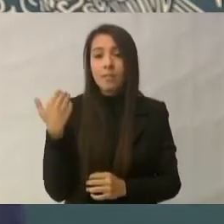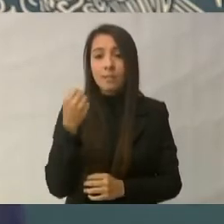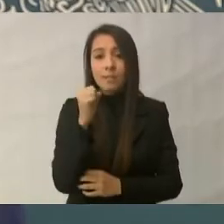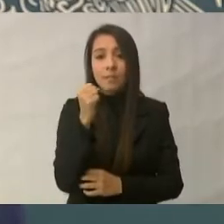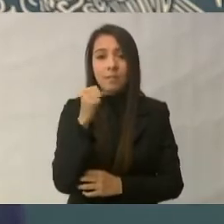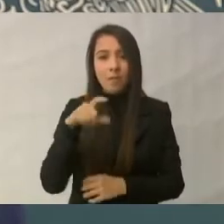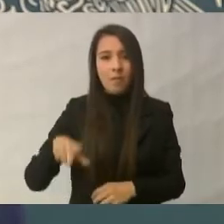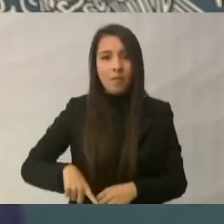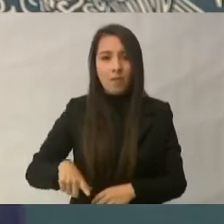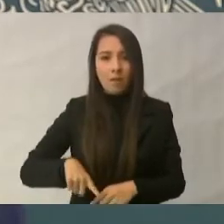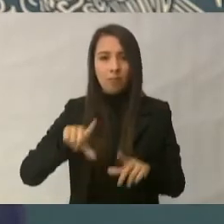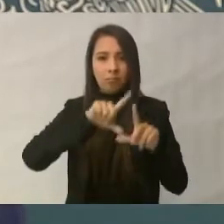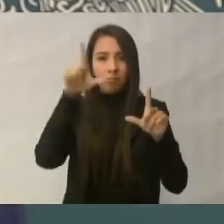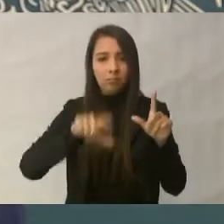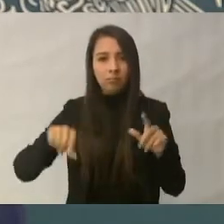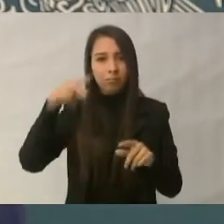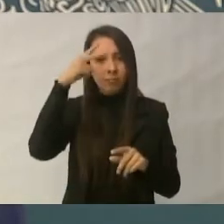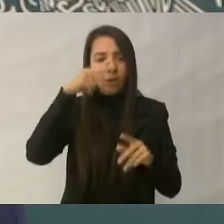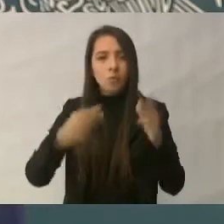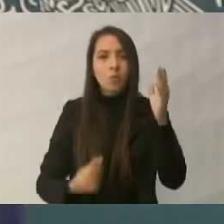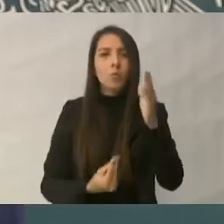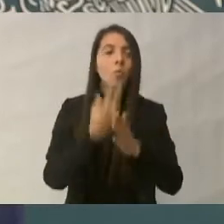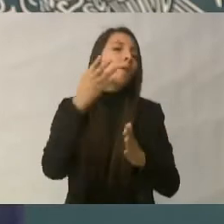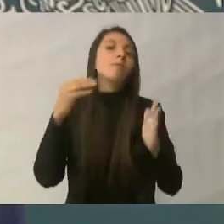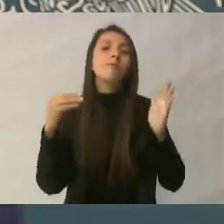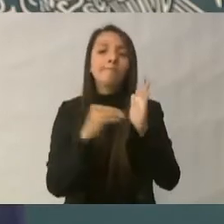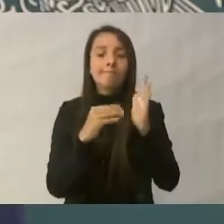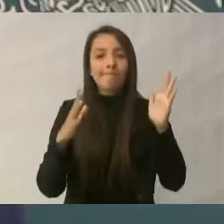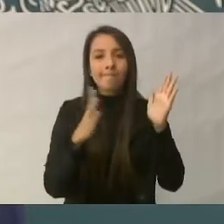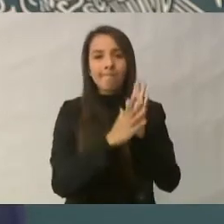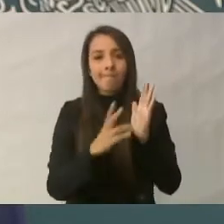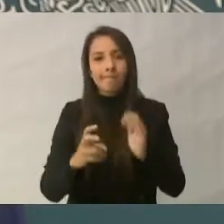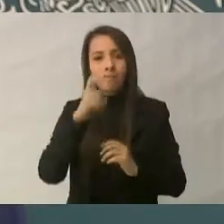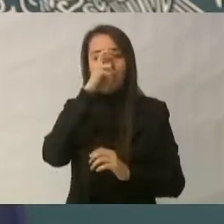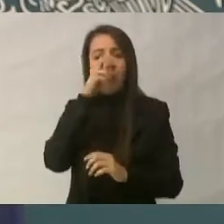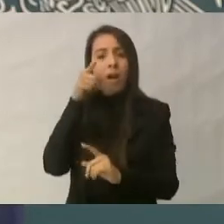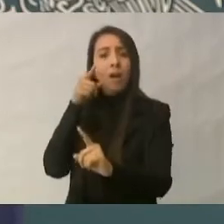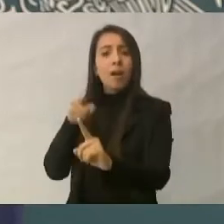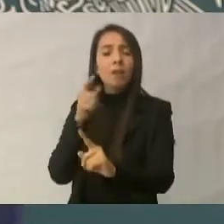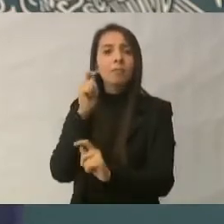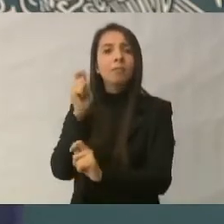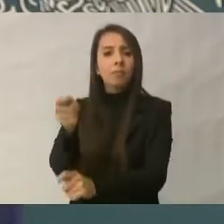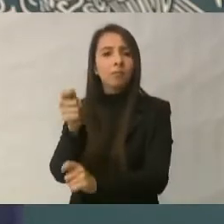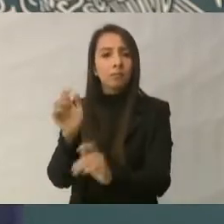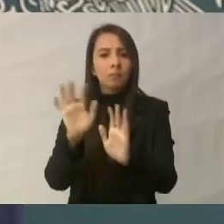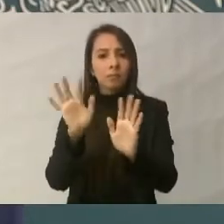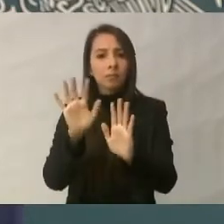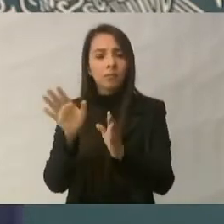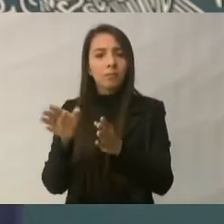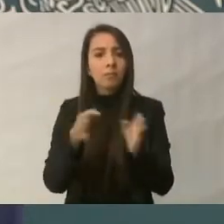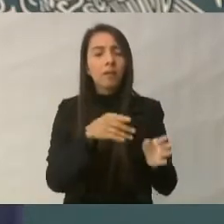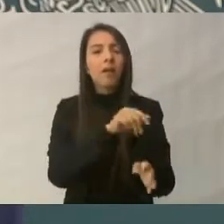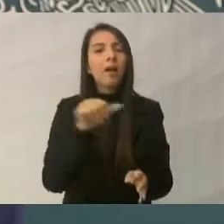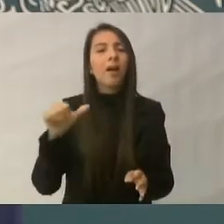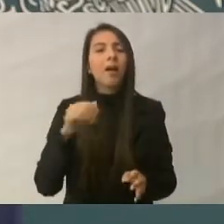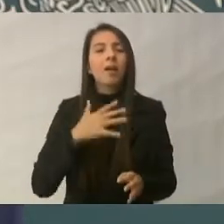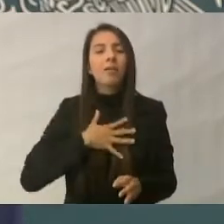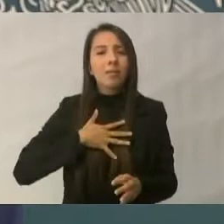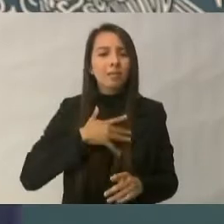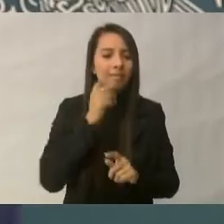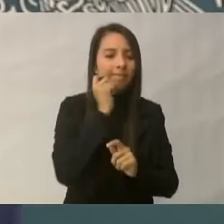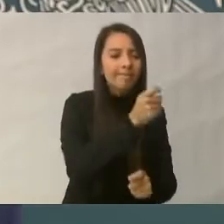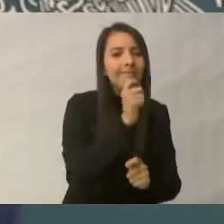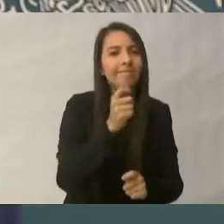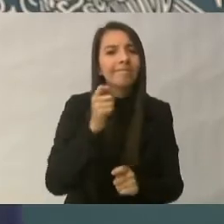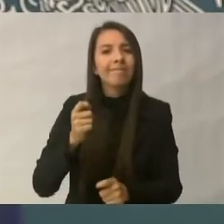acuerdo de restricción, principalmente no a los recursos pesqueros, hay que decirlo, sino a los artes de pesca que se utilizan, y en